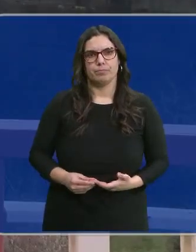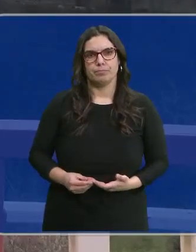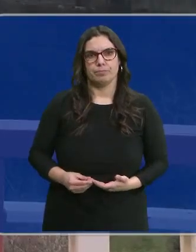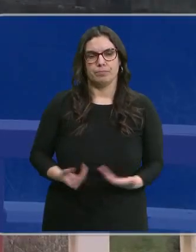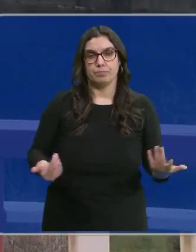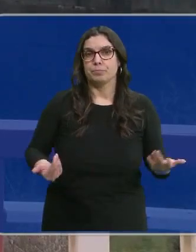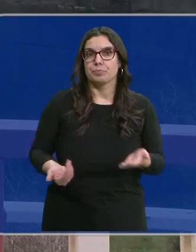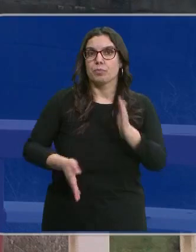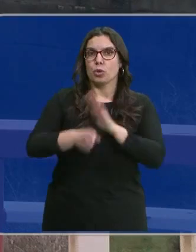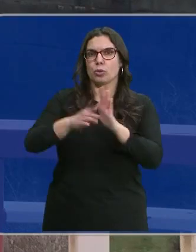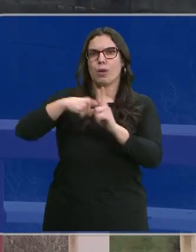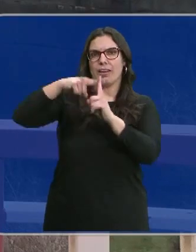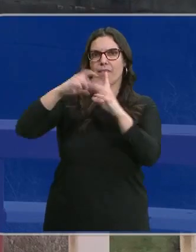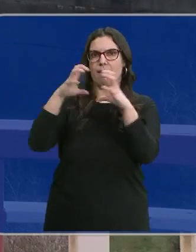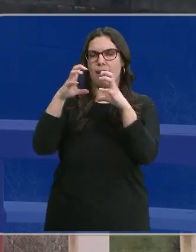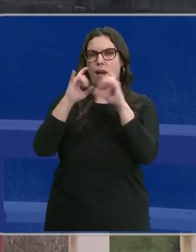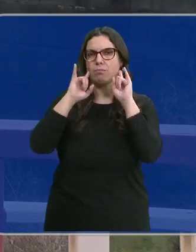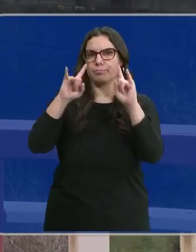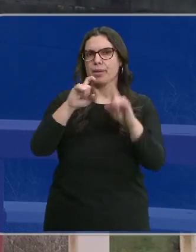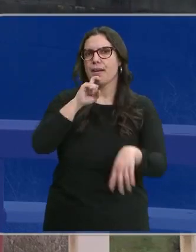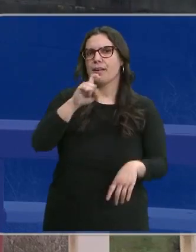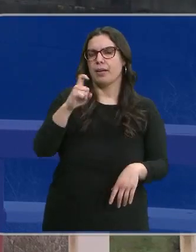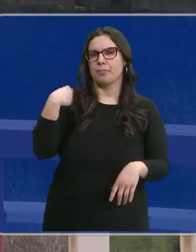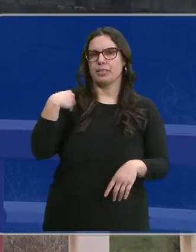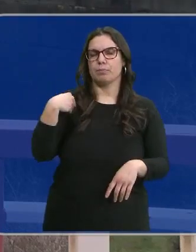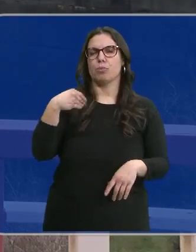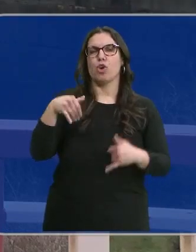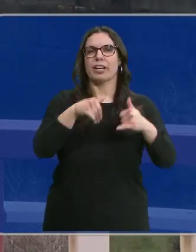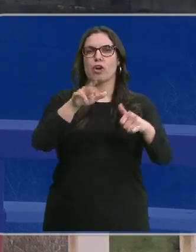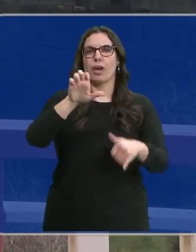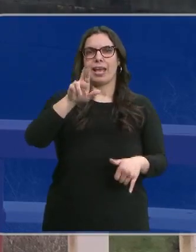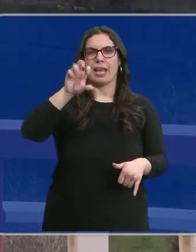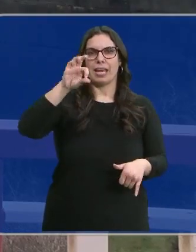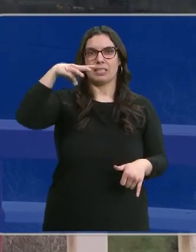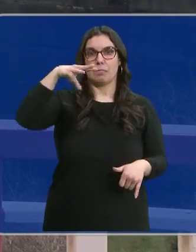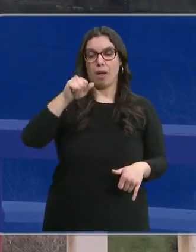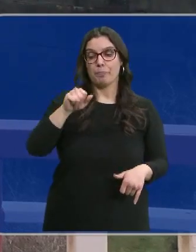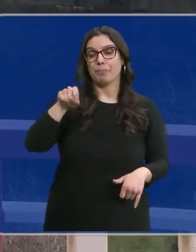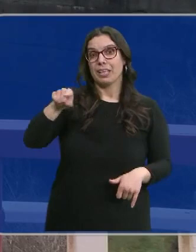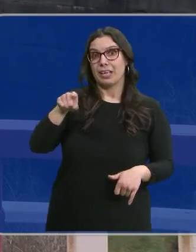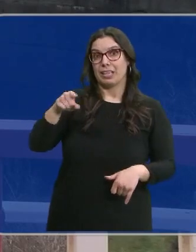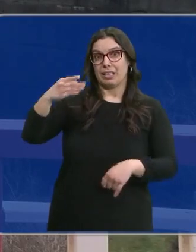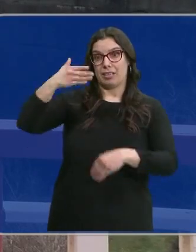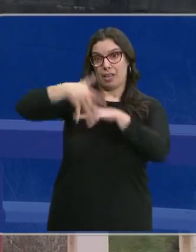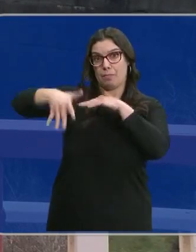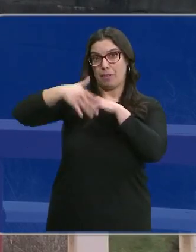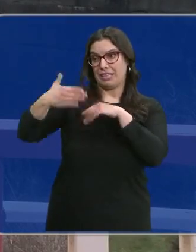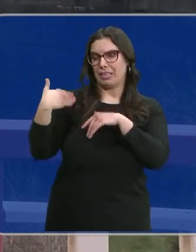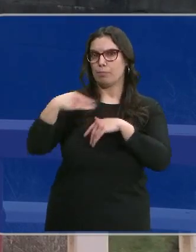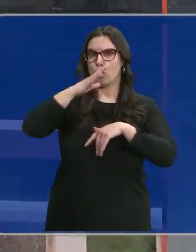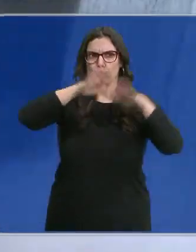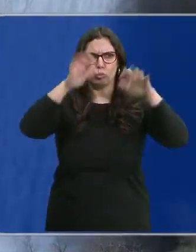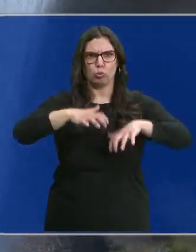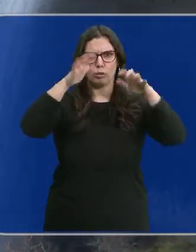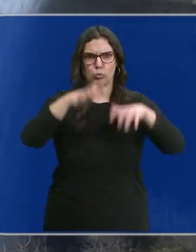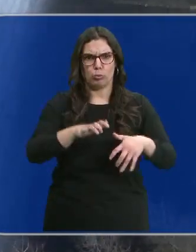Se mantiene el nivel naranja de alerta en el río Eresma, aquí en el Pontón Alto, durante las últimas horas y debido a las